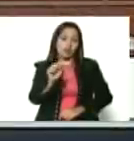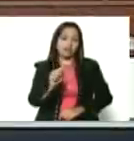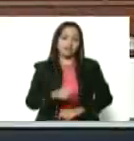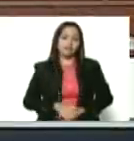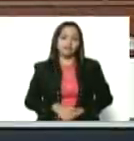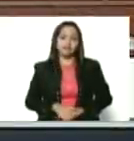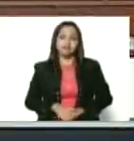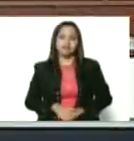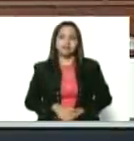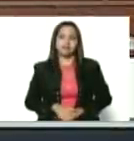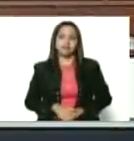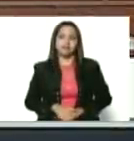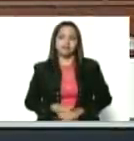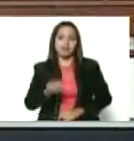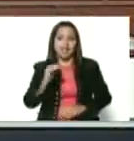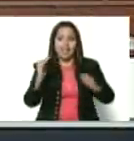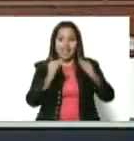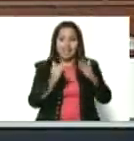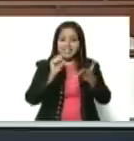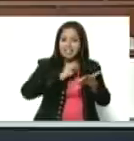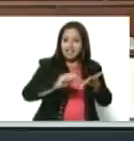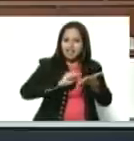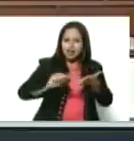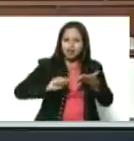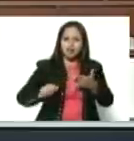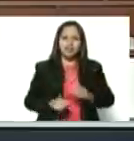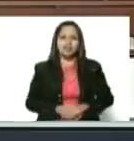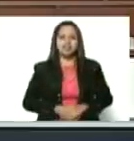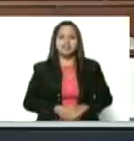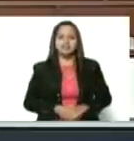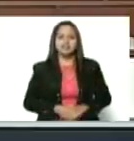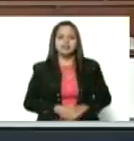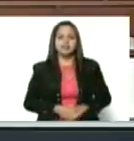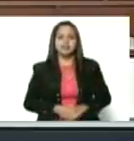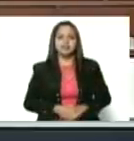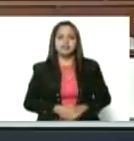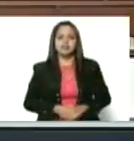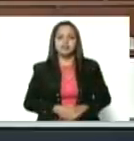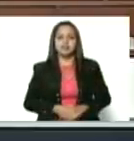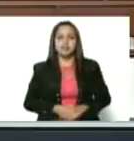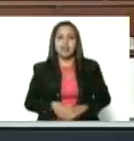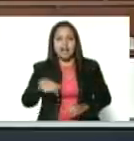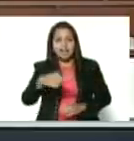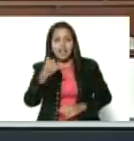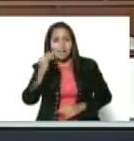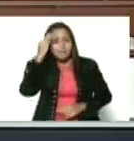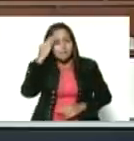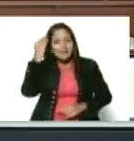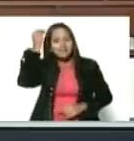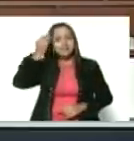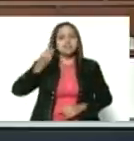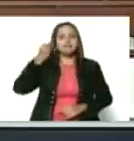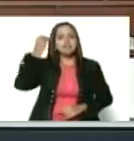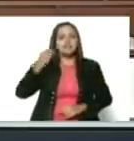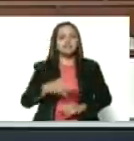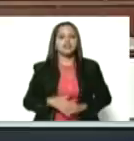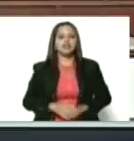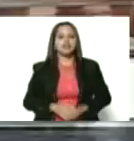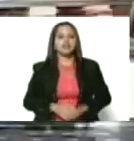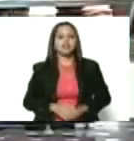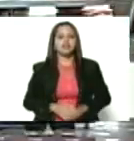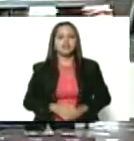Bueno, estamos en la casa de Teresa de la Parra, ¿verdad? Y aquí llega su pensamiento, Teresa de la Parra.